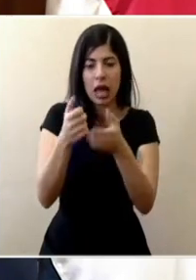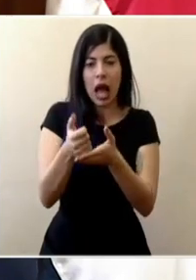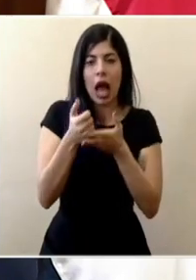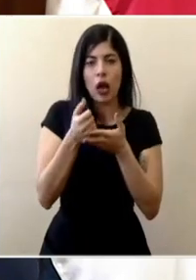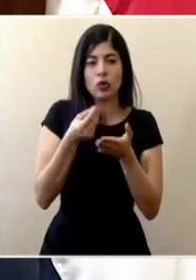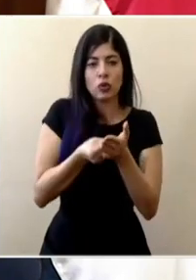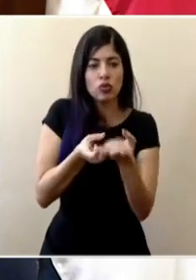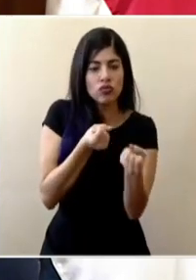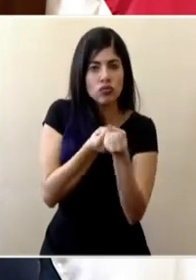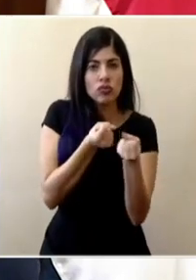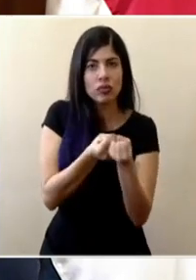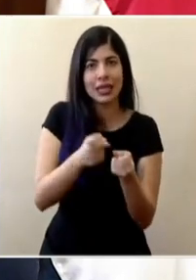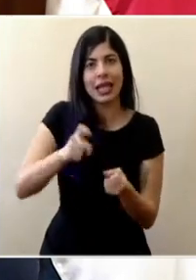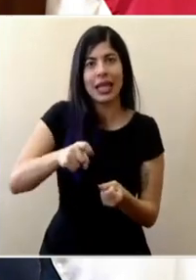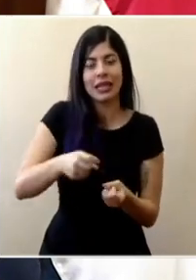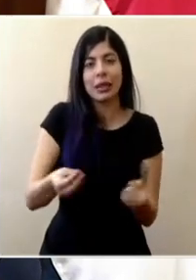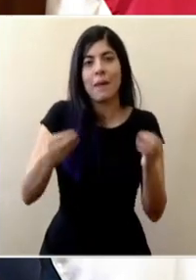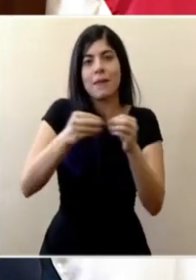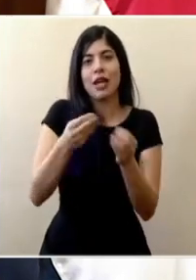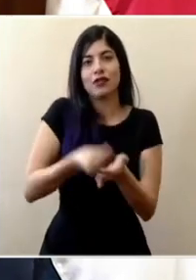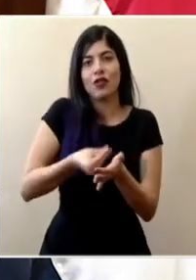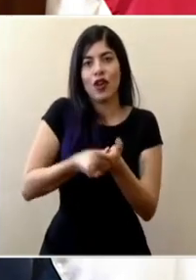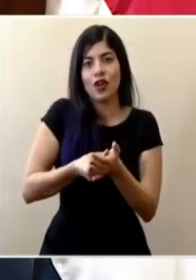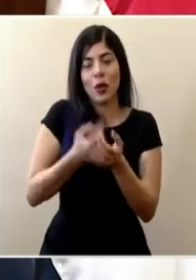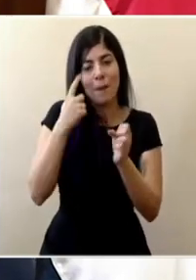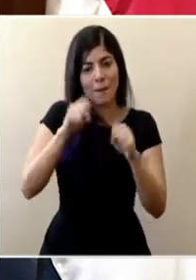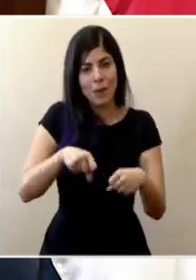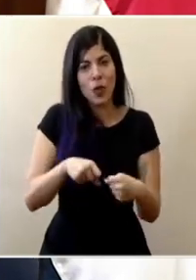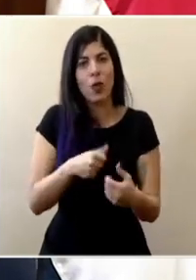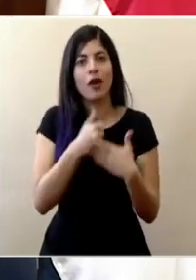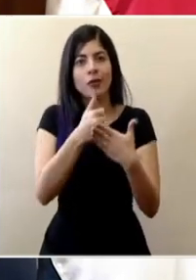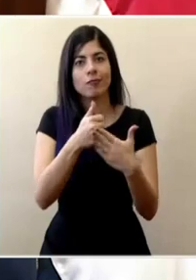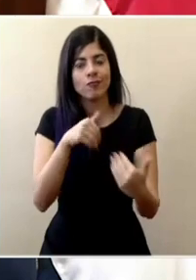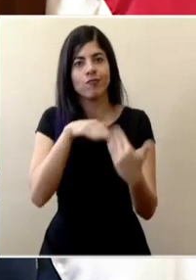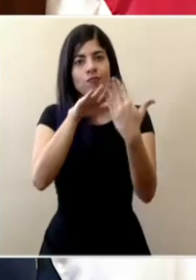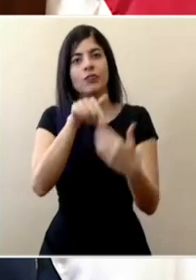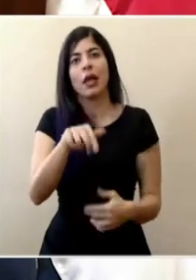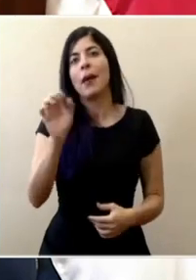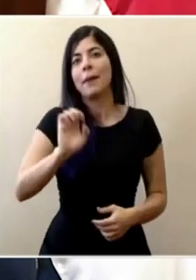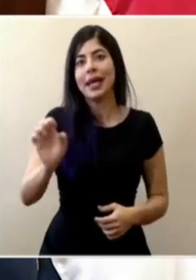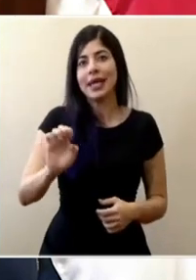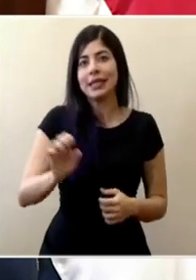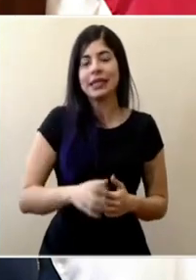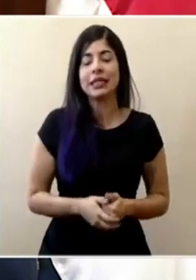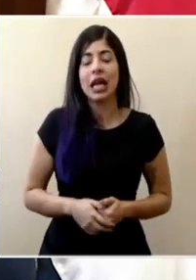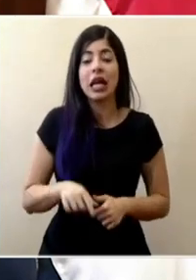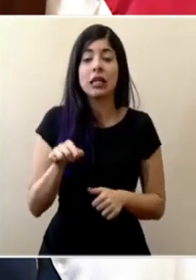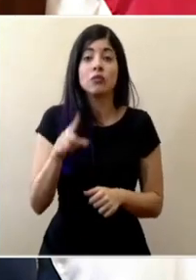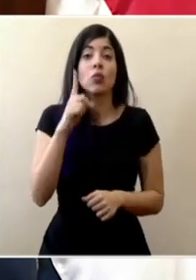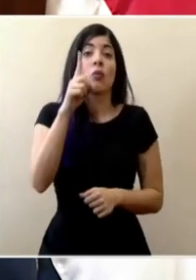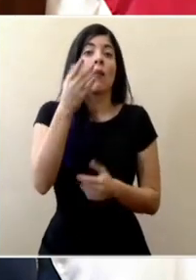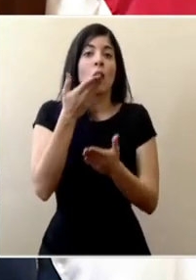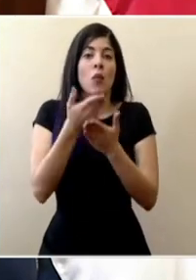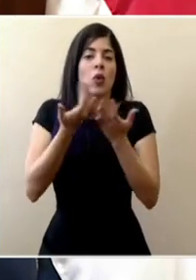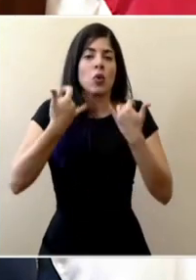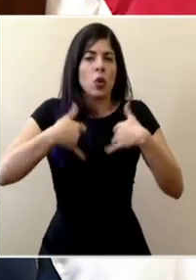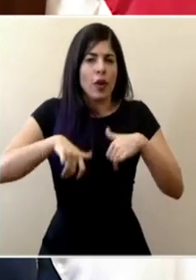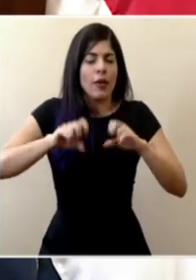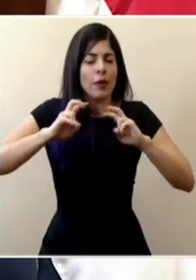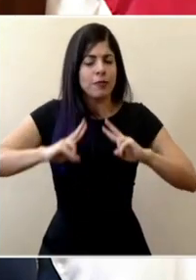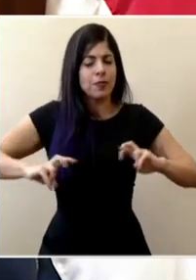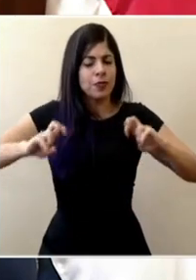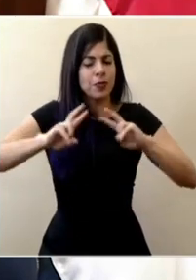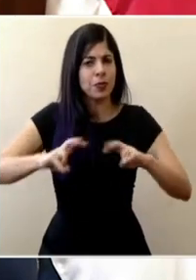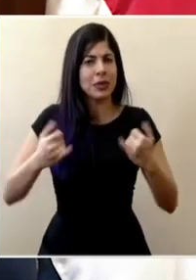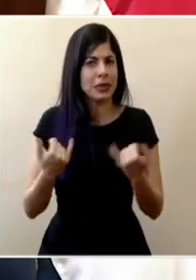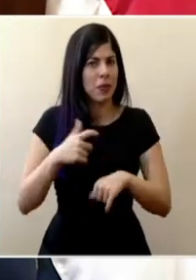necesidad de mayores recursos para poder hacer frente a la tensión de esta emergencia. Es una propuesta que se está valorando en este